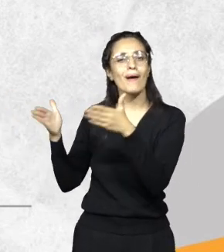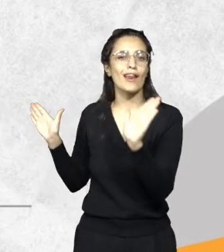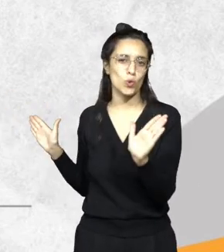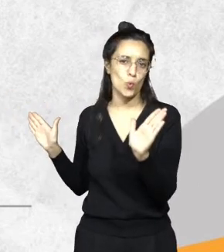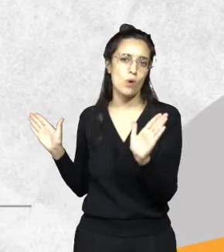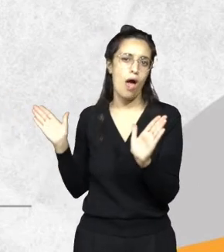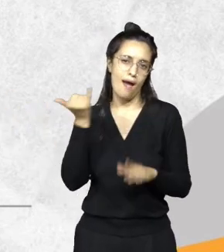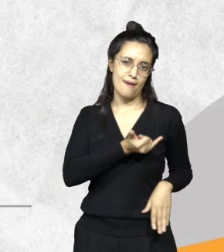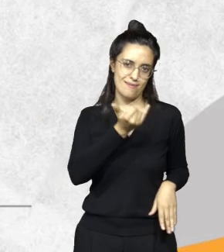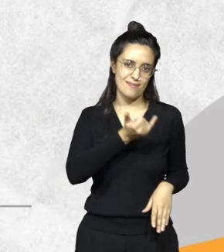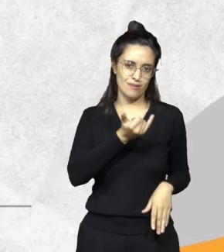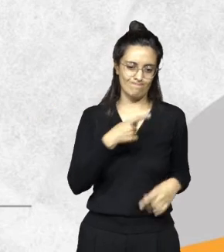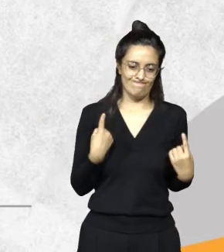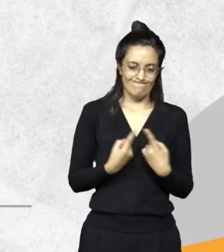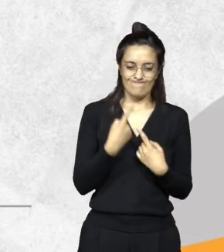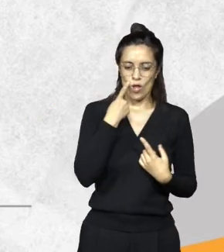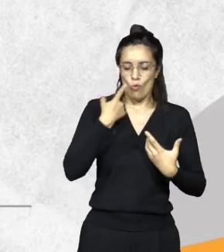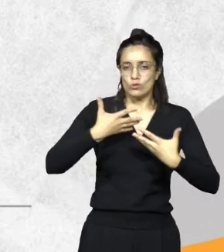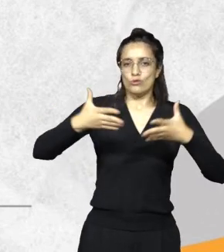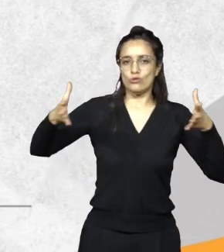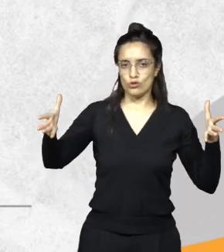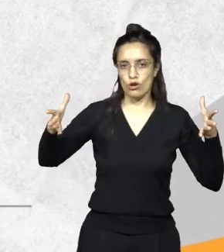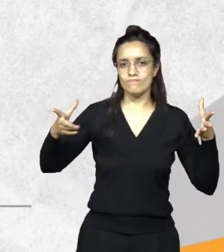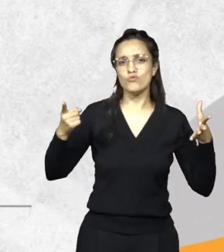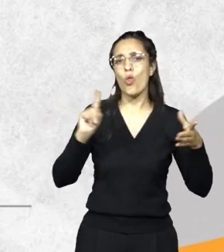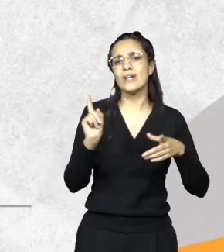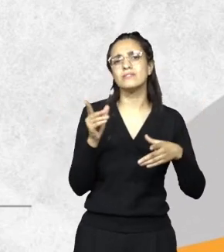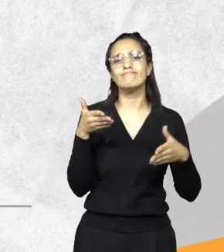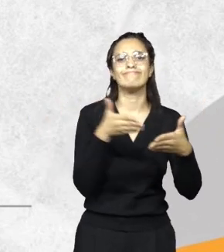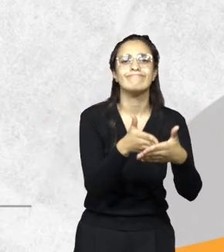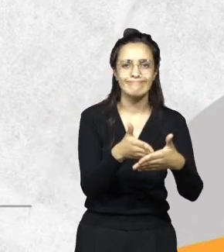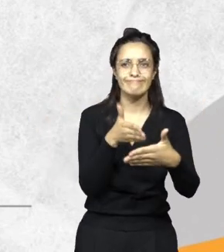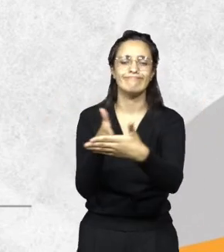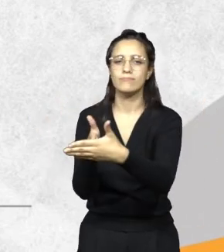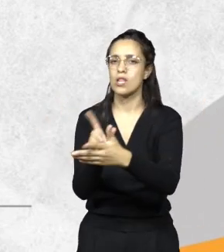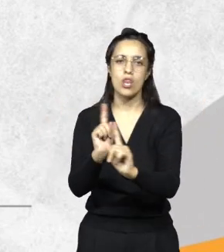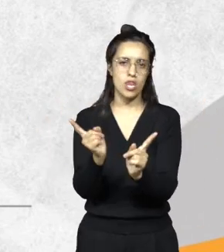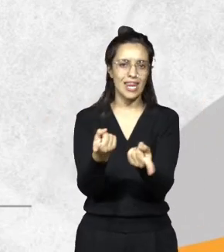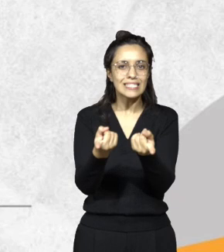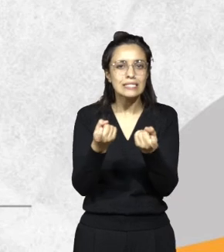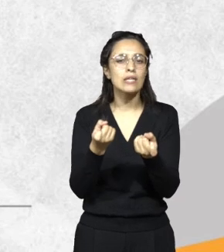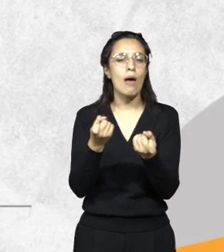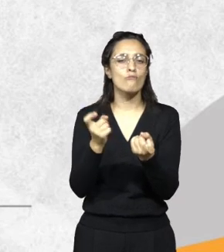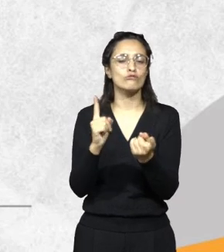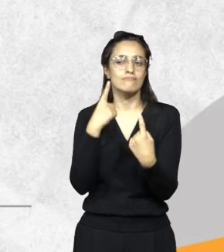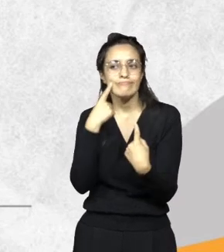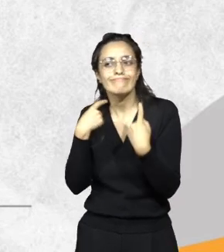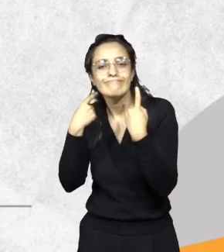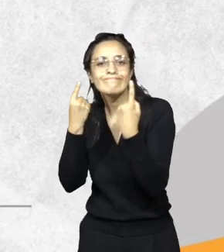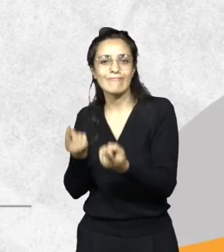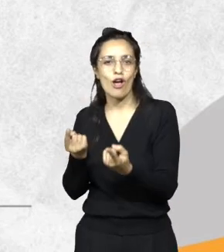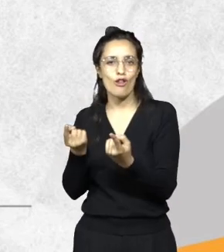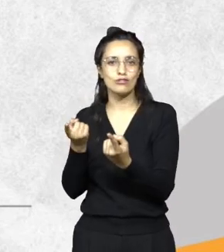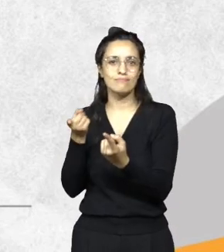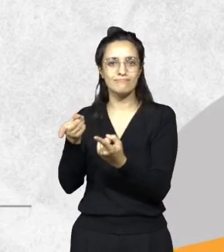porque reconocemos, no son limitantes, reconocemos la necesidad de vincularnos para potenciarnos, ¿sí?